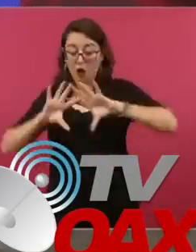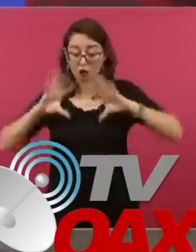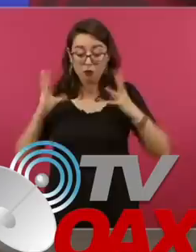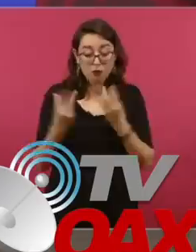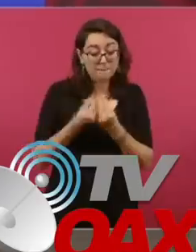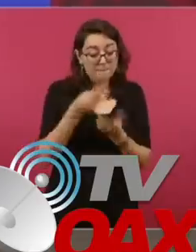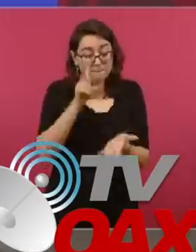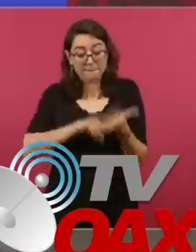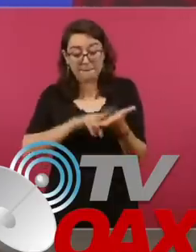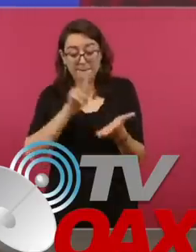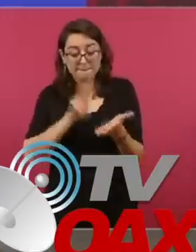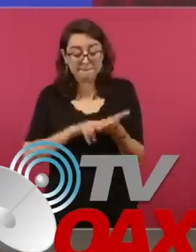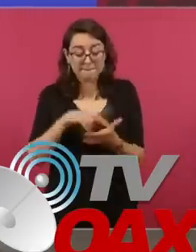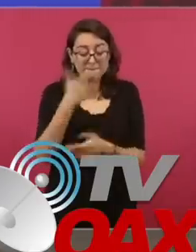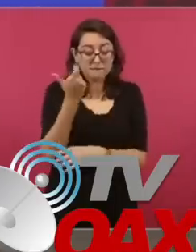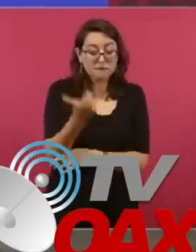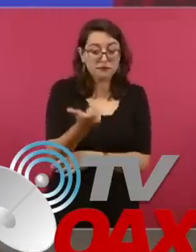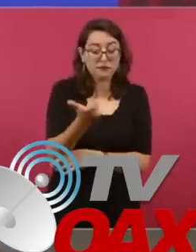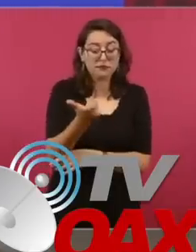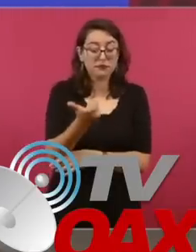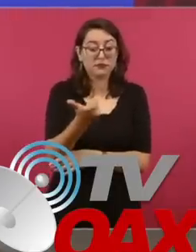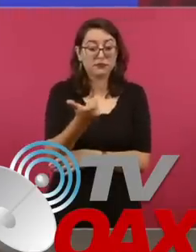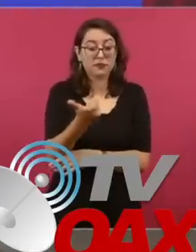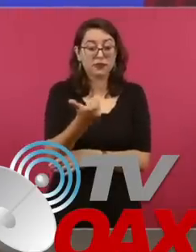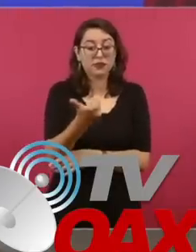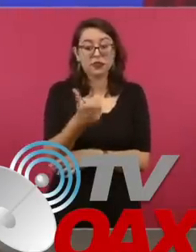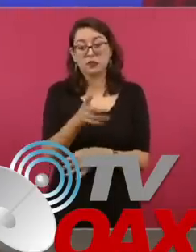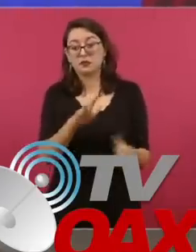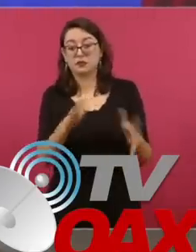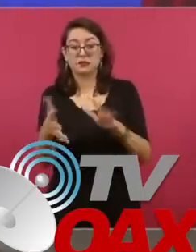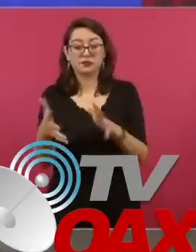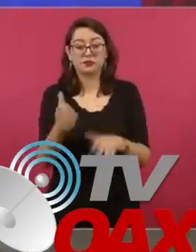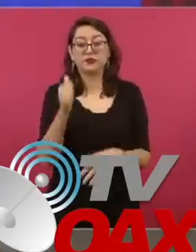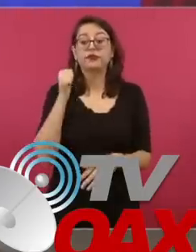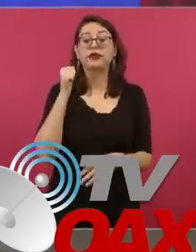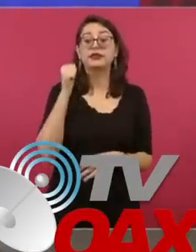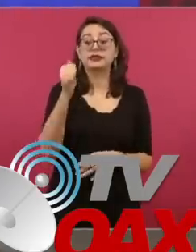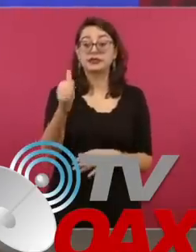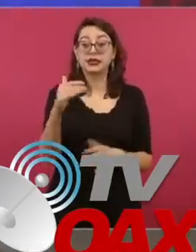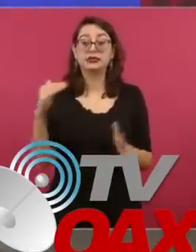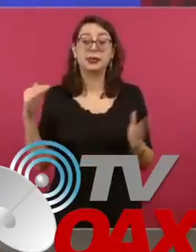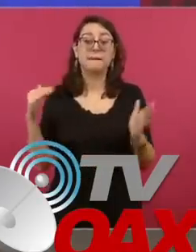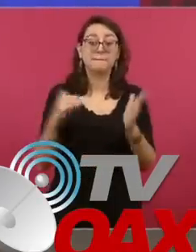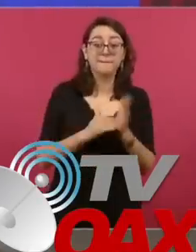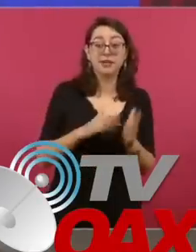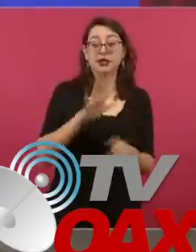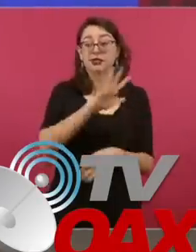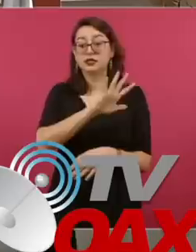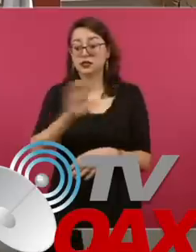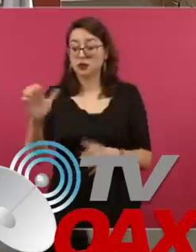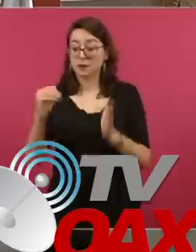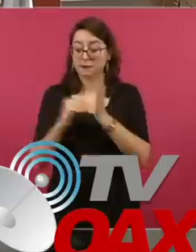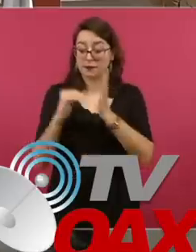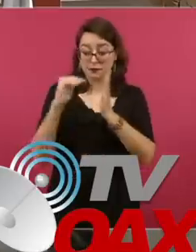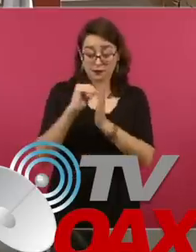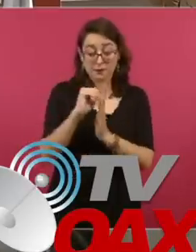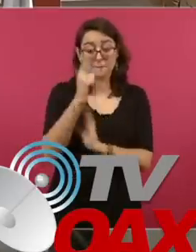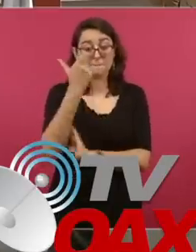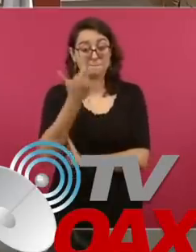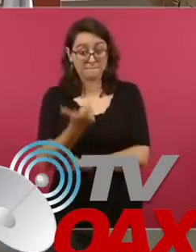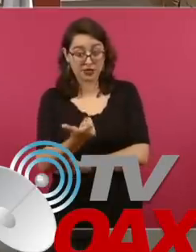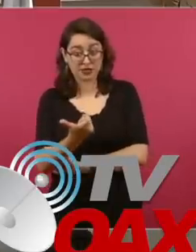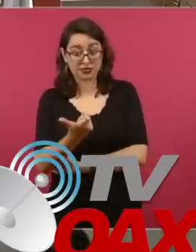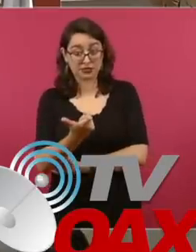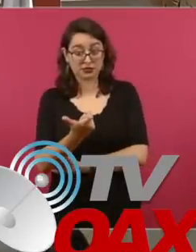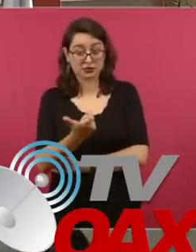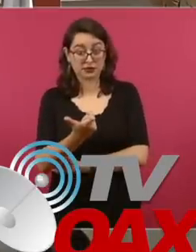de alrededor de seis mil quinientos millones. A ver